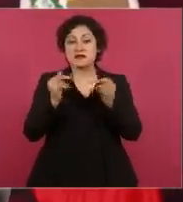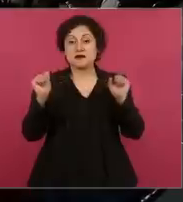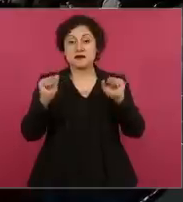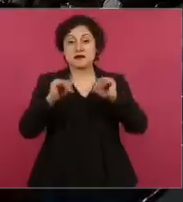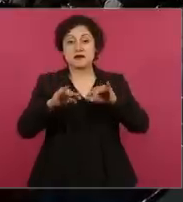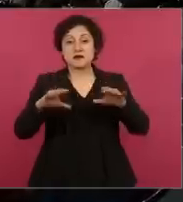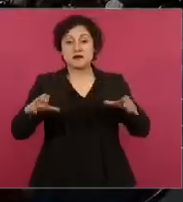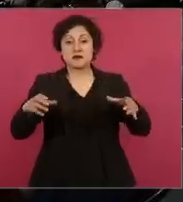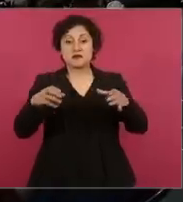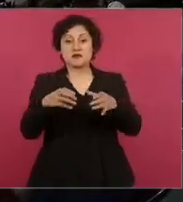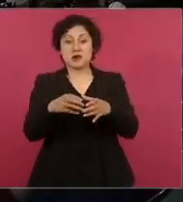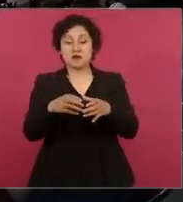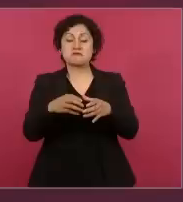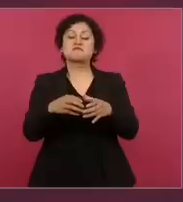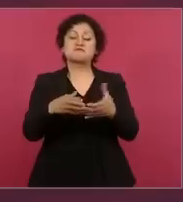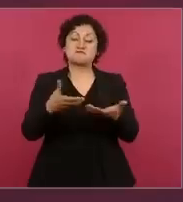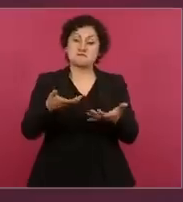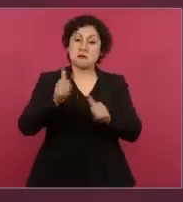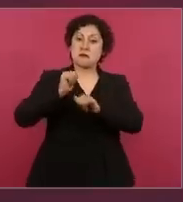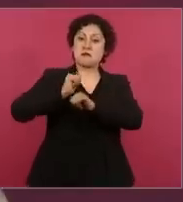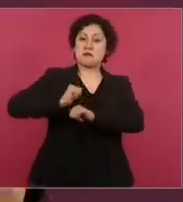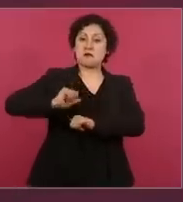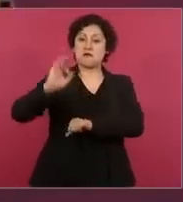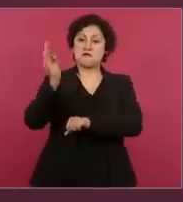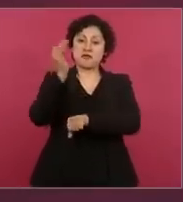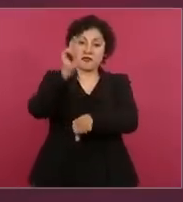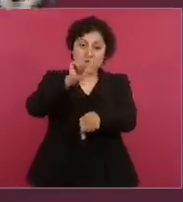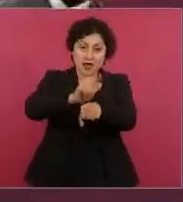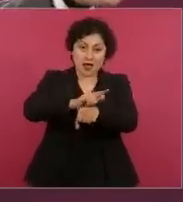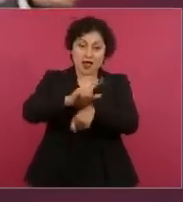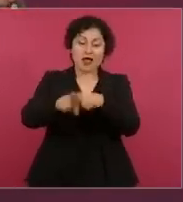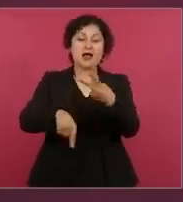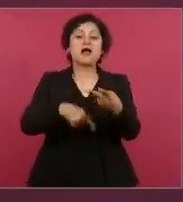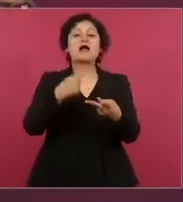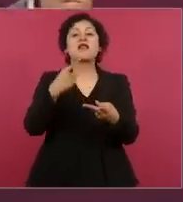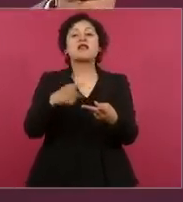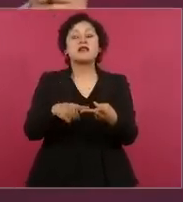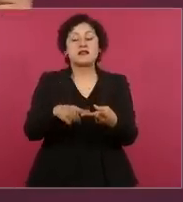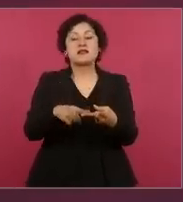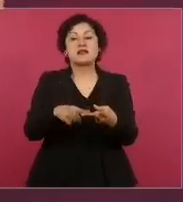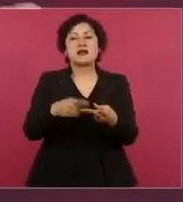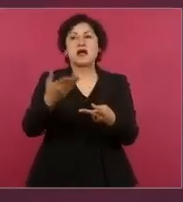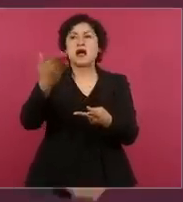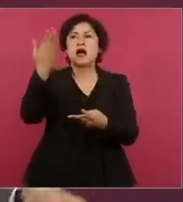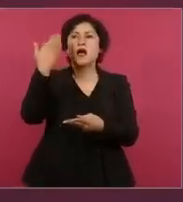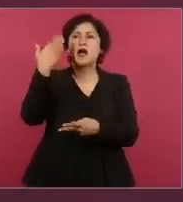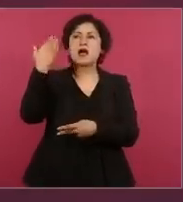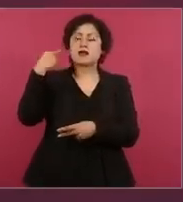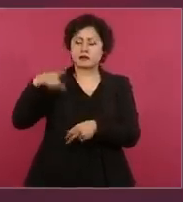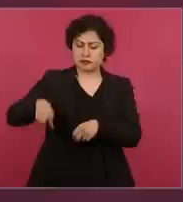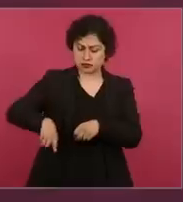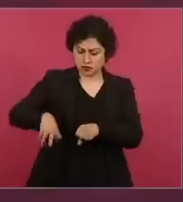gobierno federal, el gobernador de ese entonces en